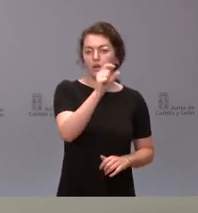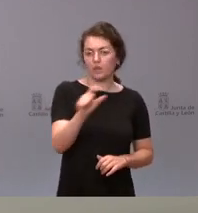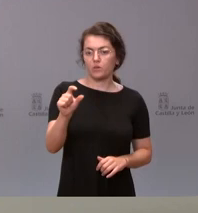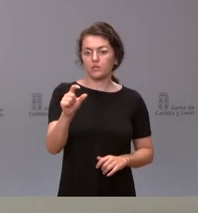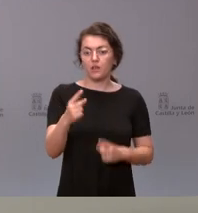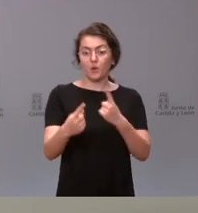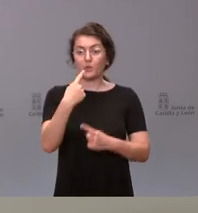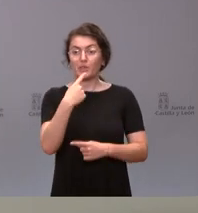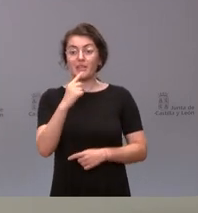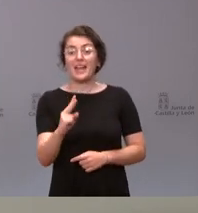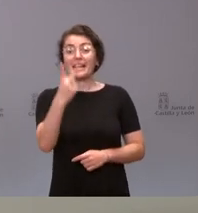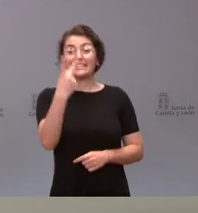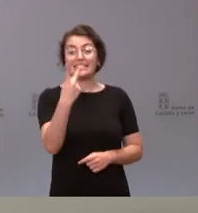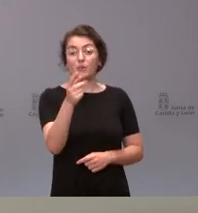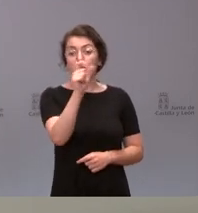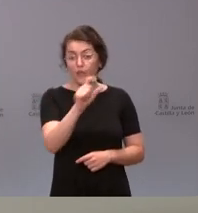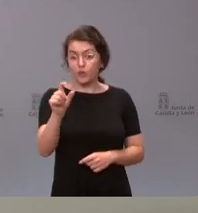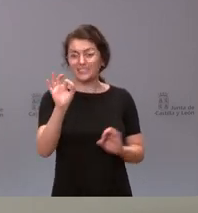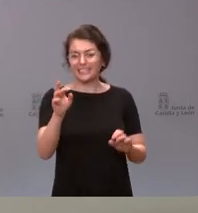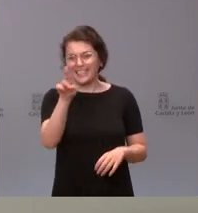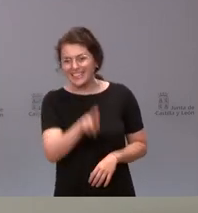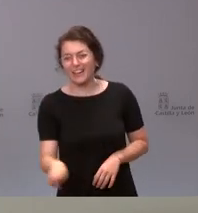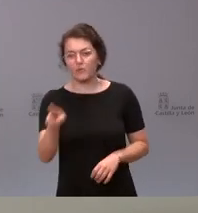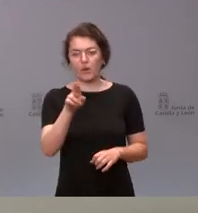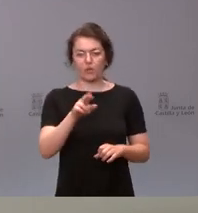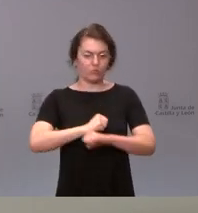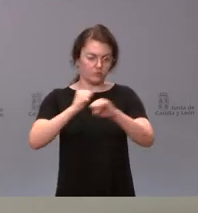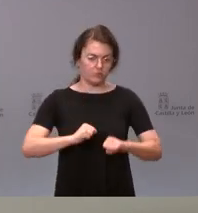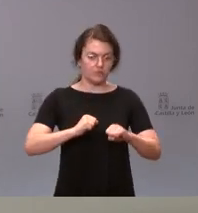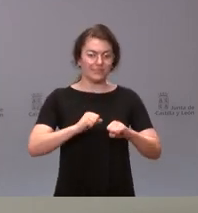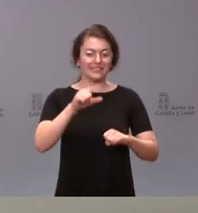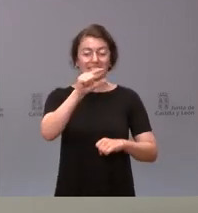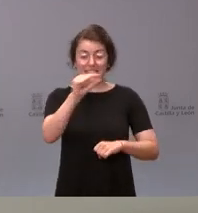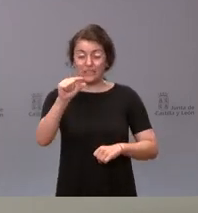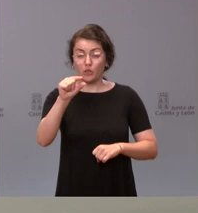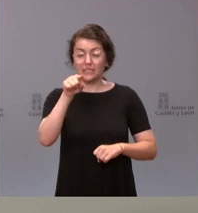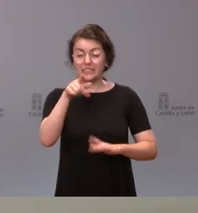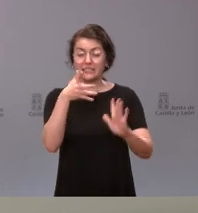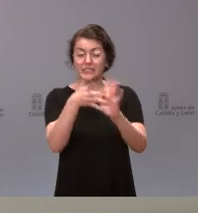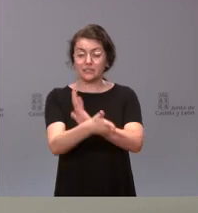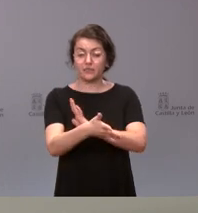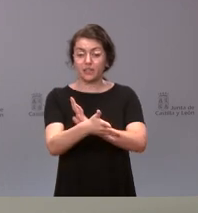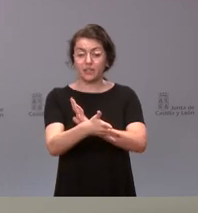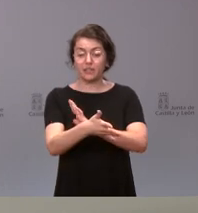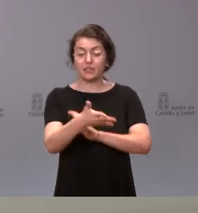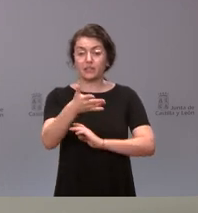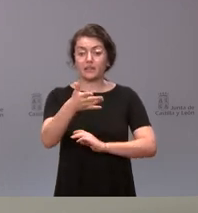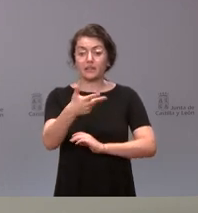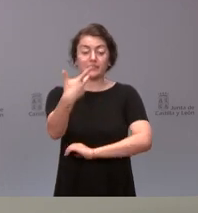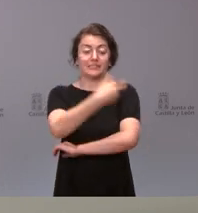también llaman segunda dosis de refuerzo, se refiere a una dosis que se aplica sobre las personas